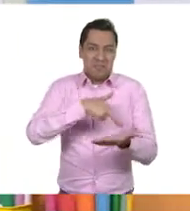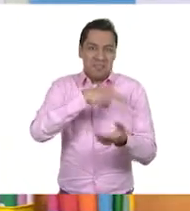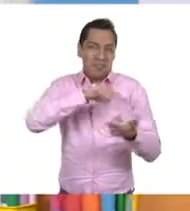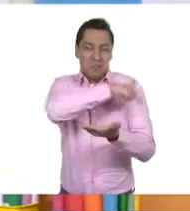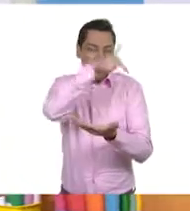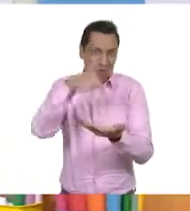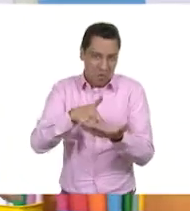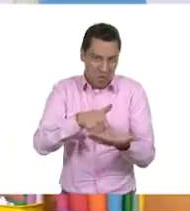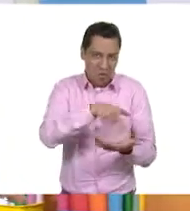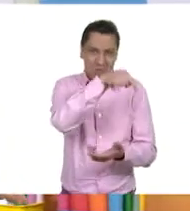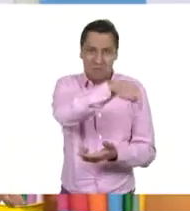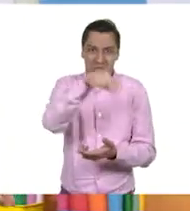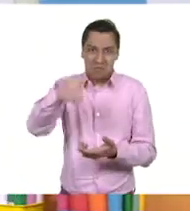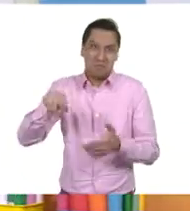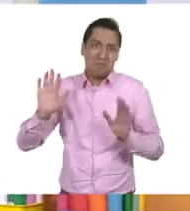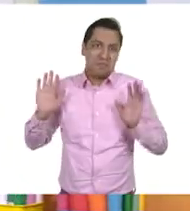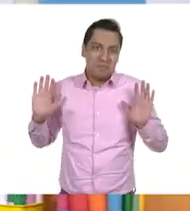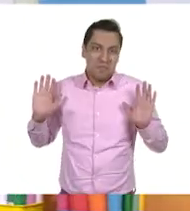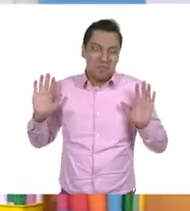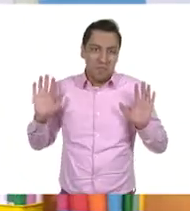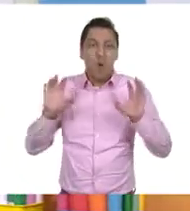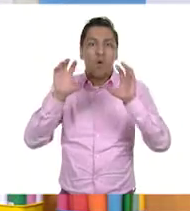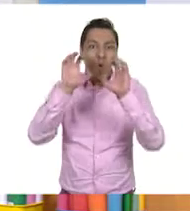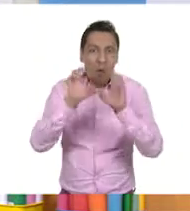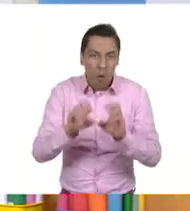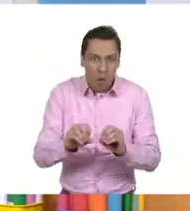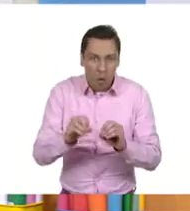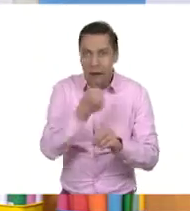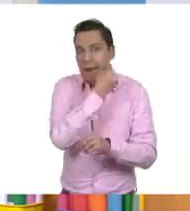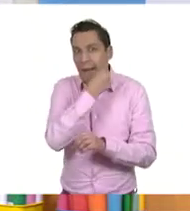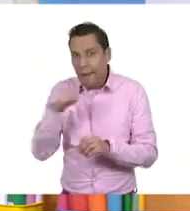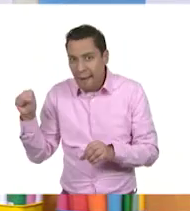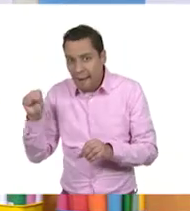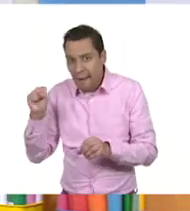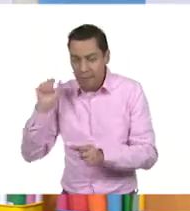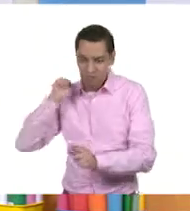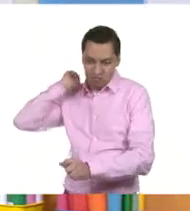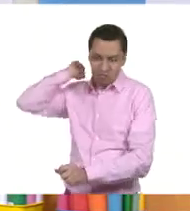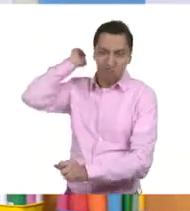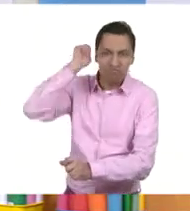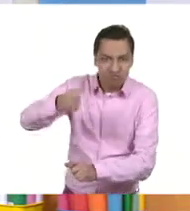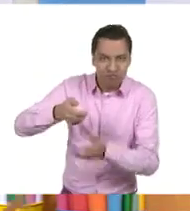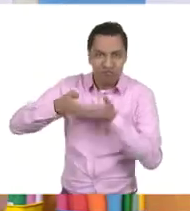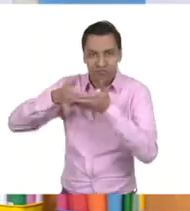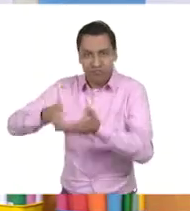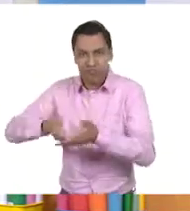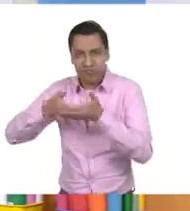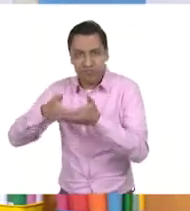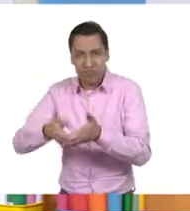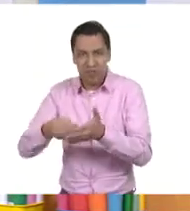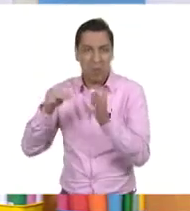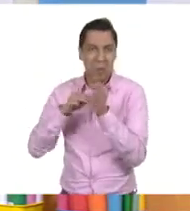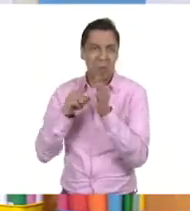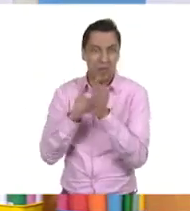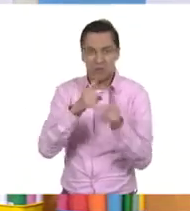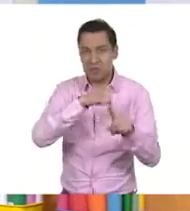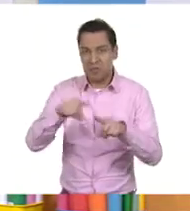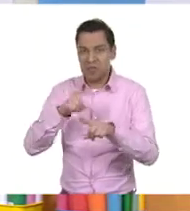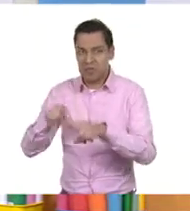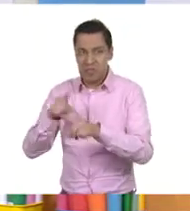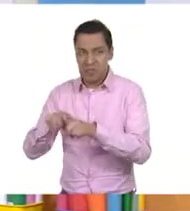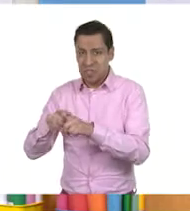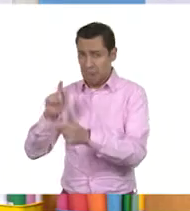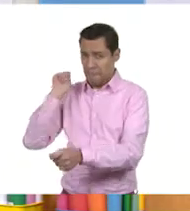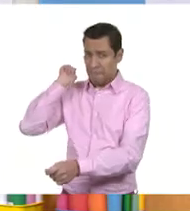encuentren y probablemente también tenga que ver con sus habilidades o los métodos de pesca que utilicen. Oye, va a ser lo